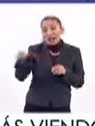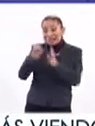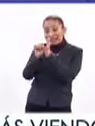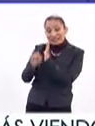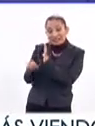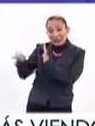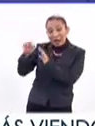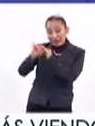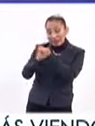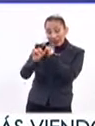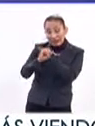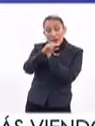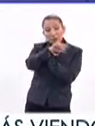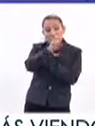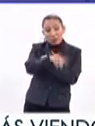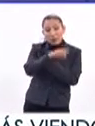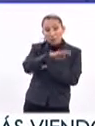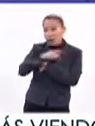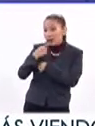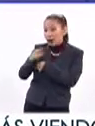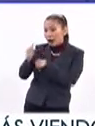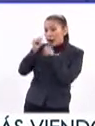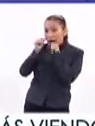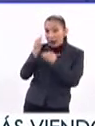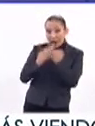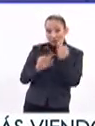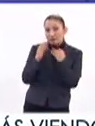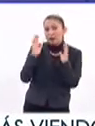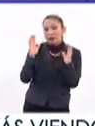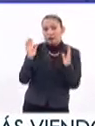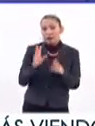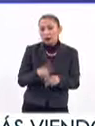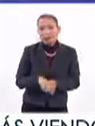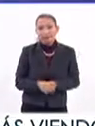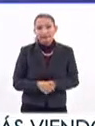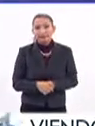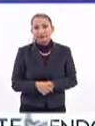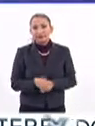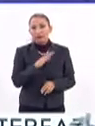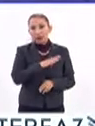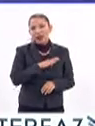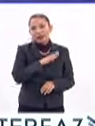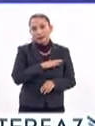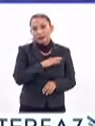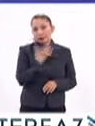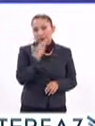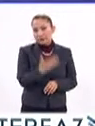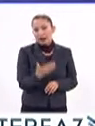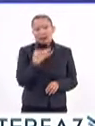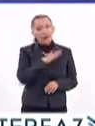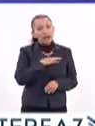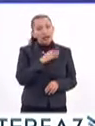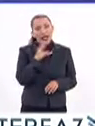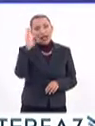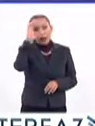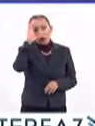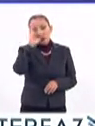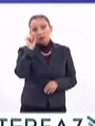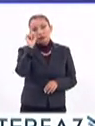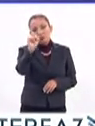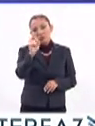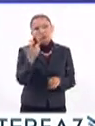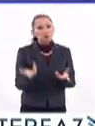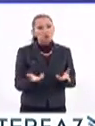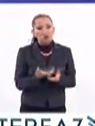sistema, en una plataforma donde realmente te van a atender, pues qué maravilla, la verdad es que felicidades, enhorabuena, felicidades Claudia Sheinbaum